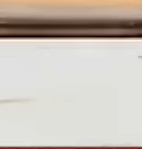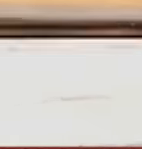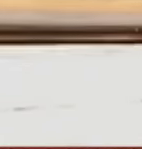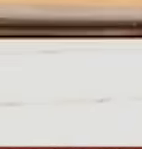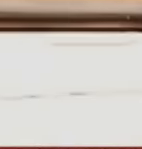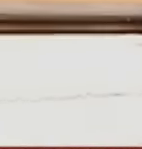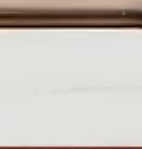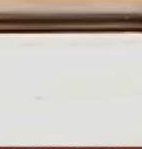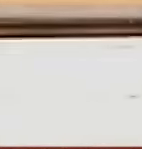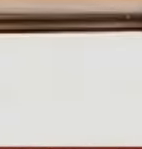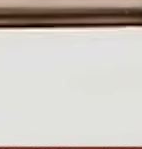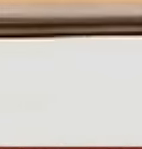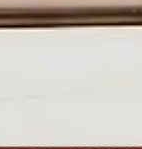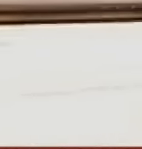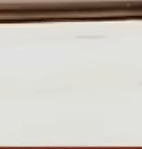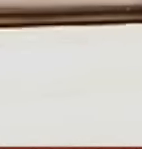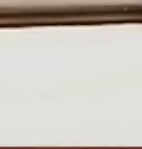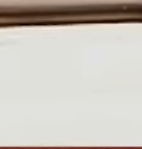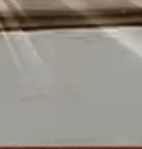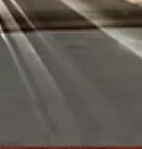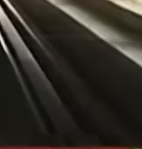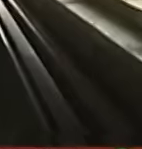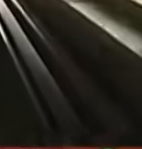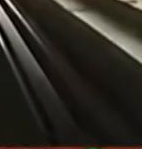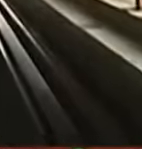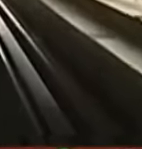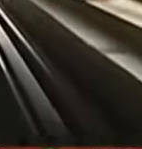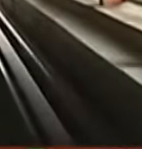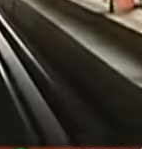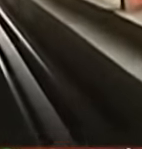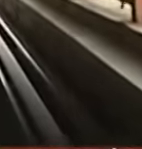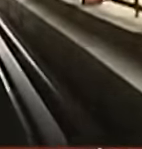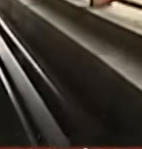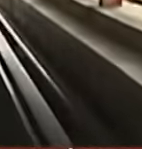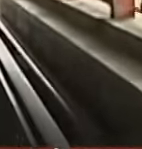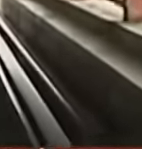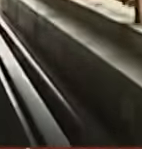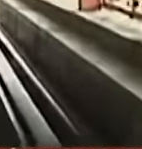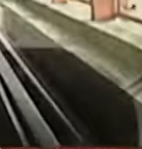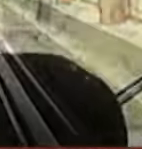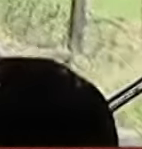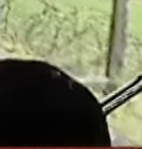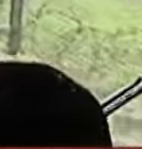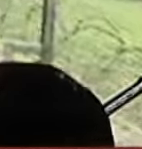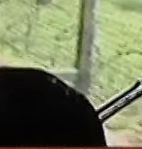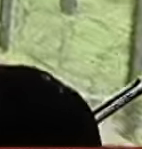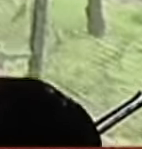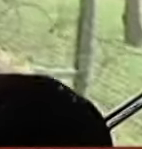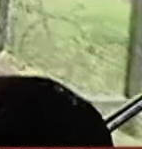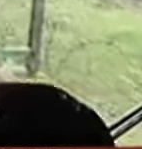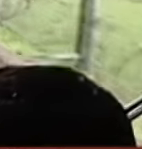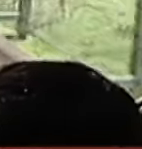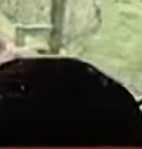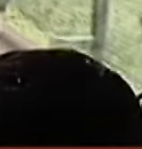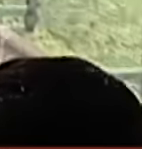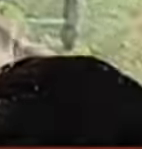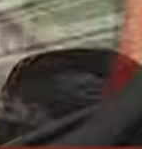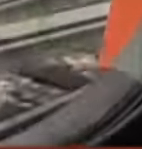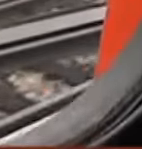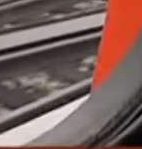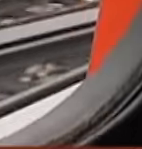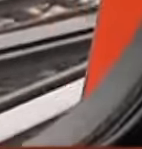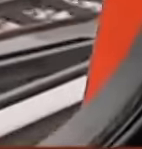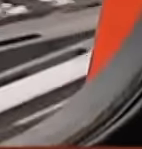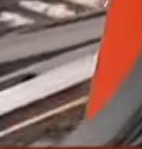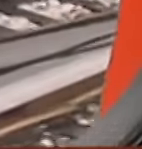Además de ser el transporte público más rápido e interconectado Ha sido el lugar de encuentros, desencuentros, aventuras y un sinfín de